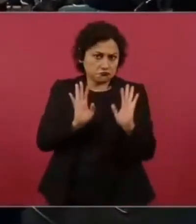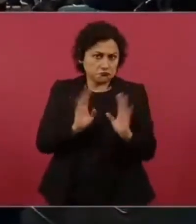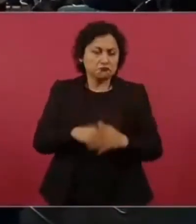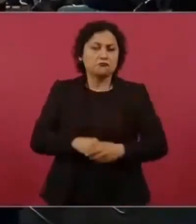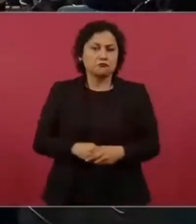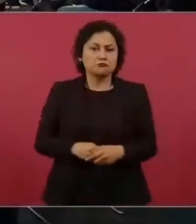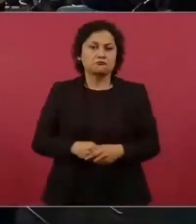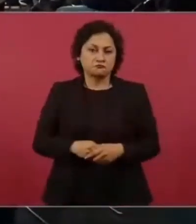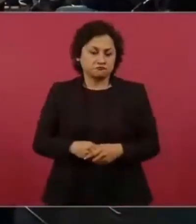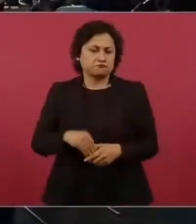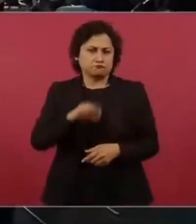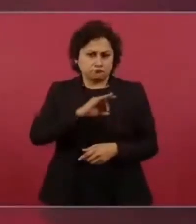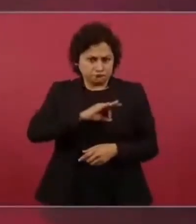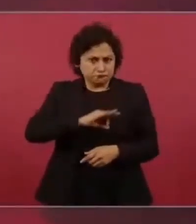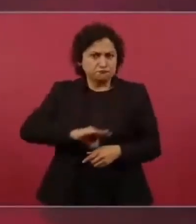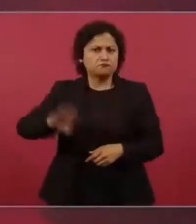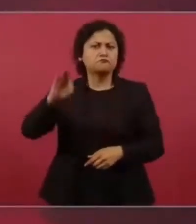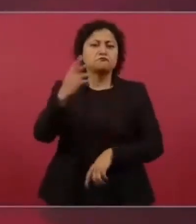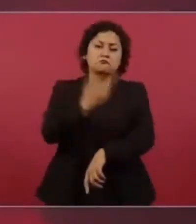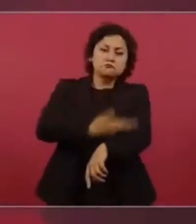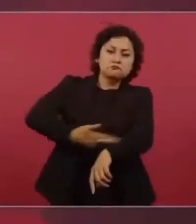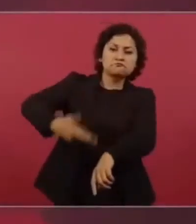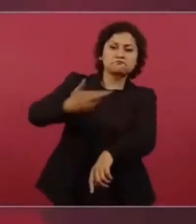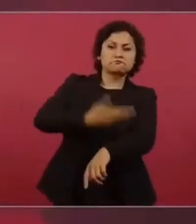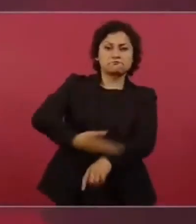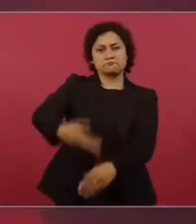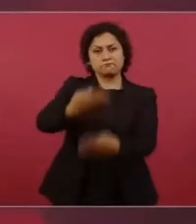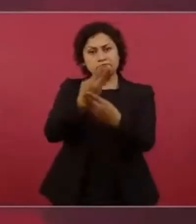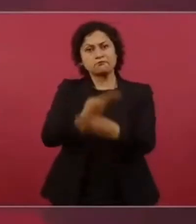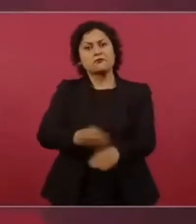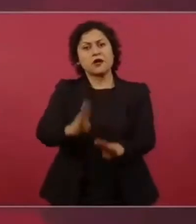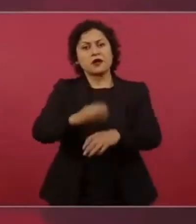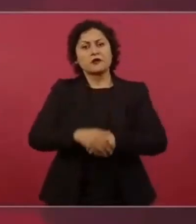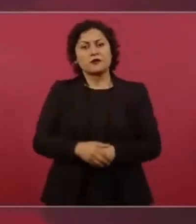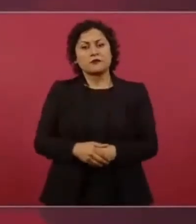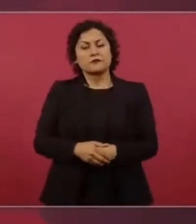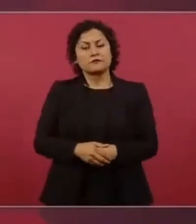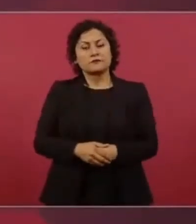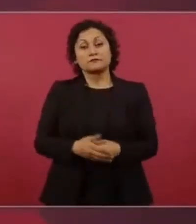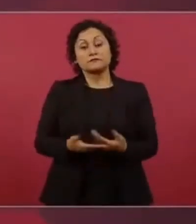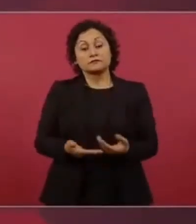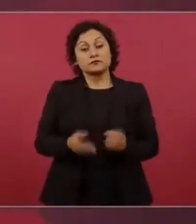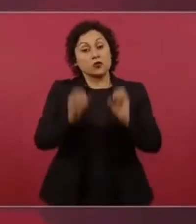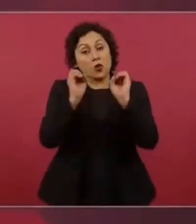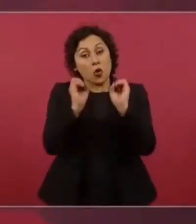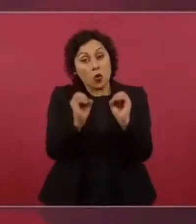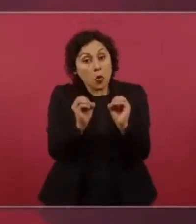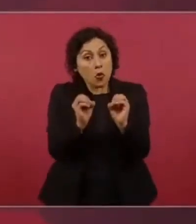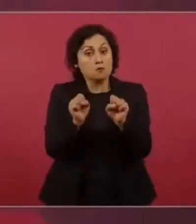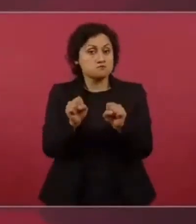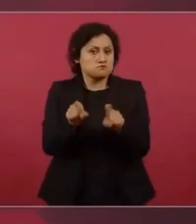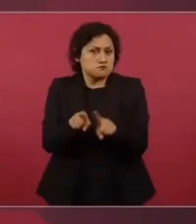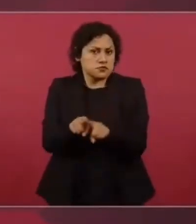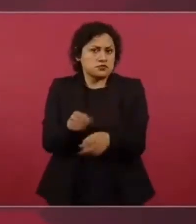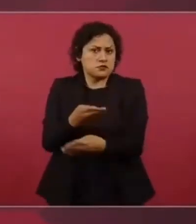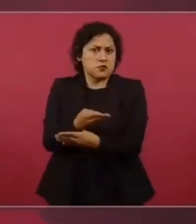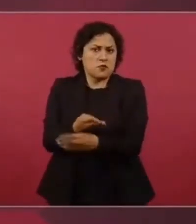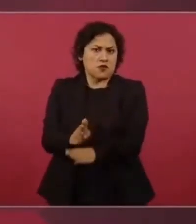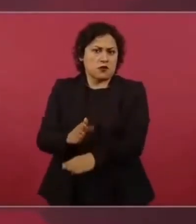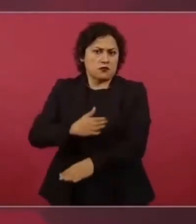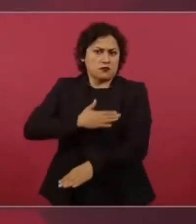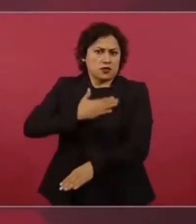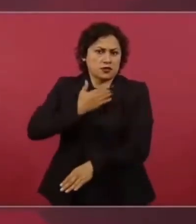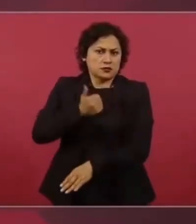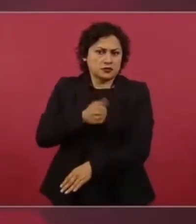Y se podría lograr. O el mismo Banco del Bienestar que